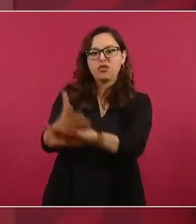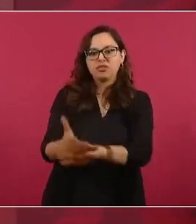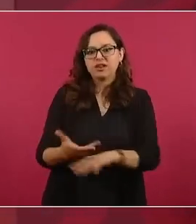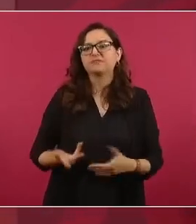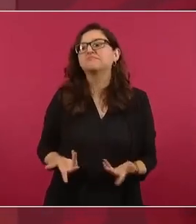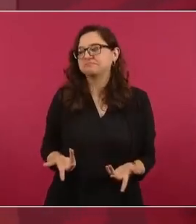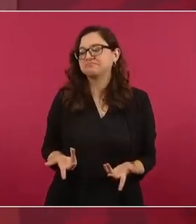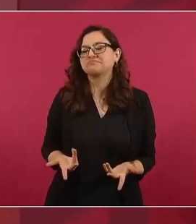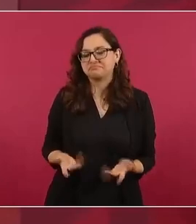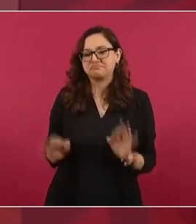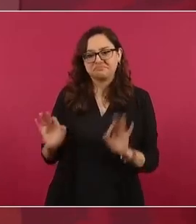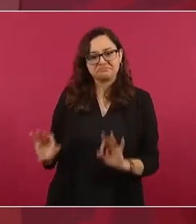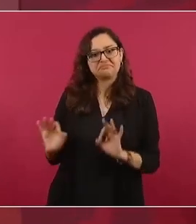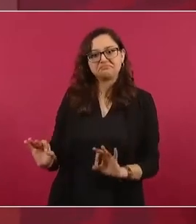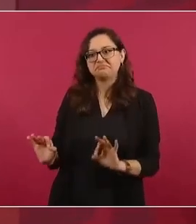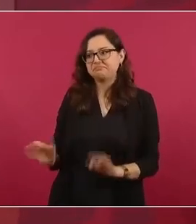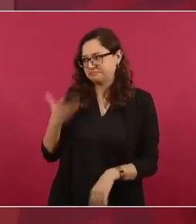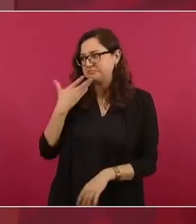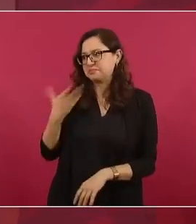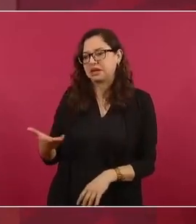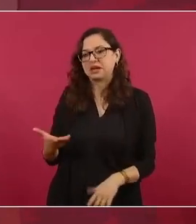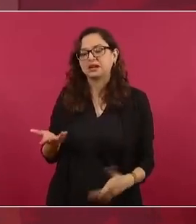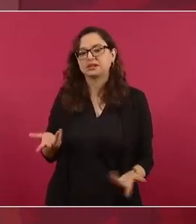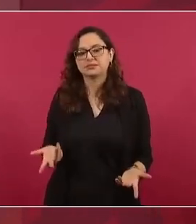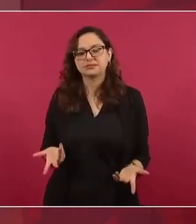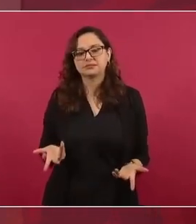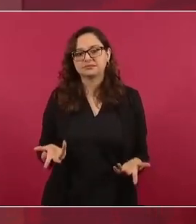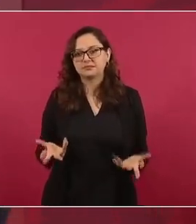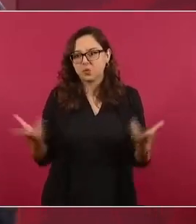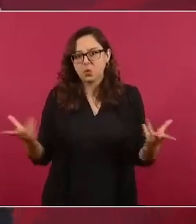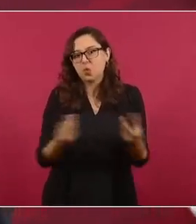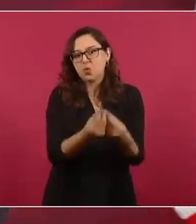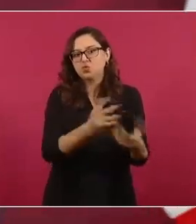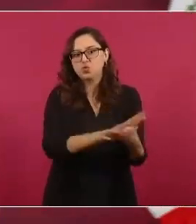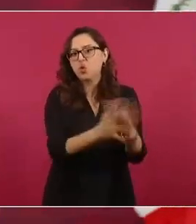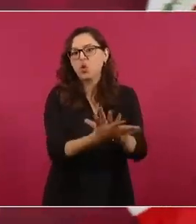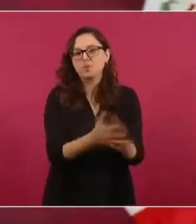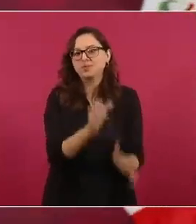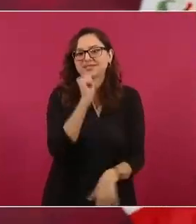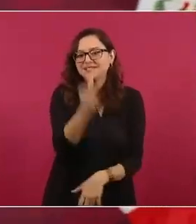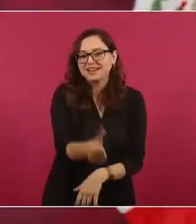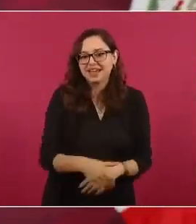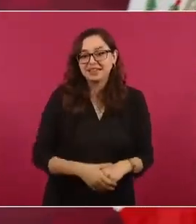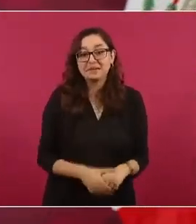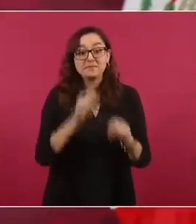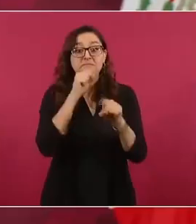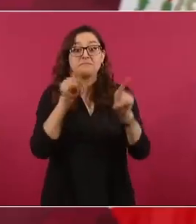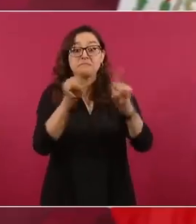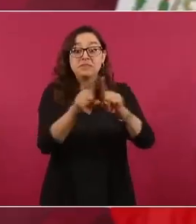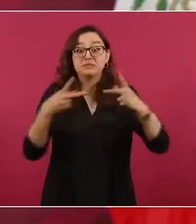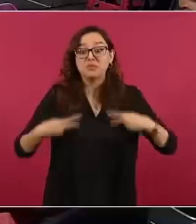pues son los que nos defienden